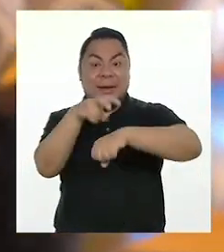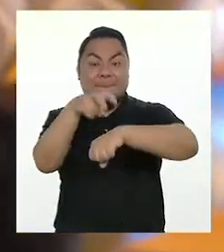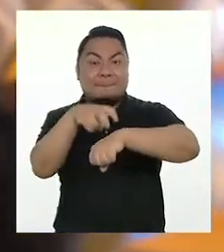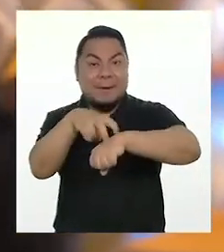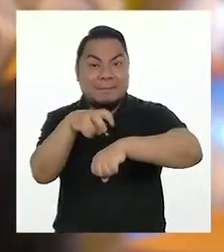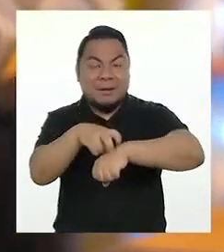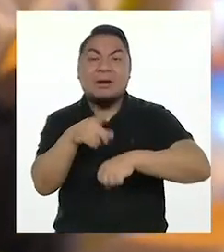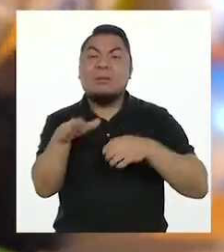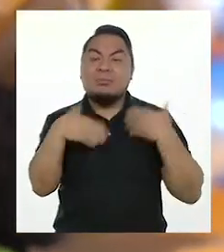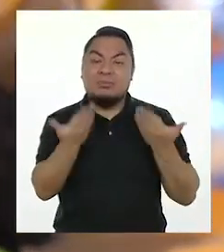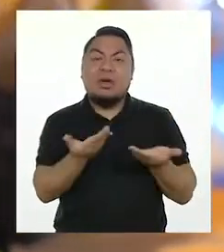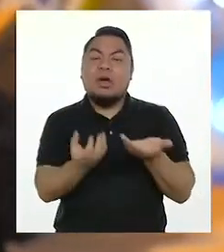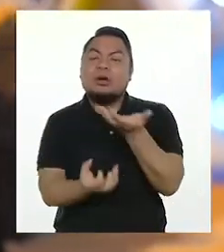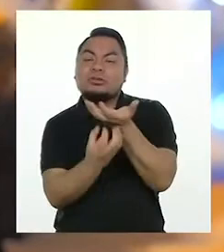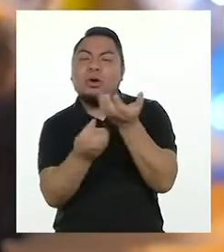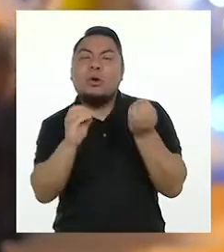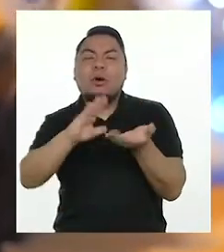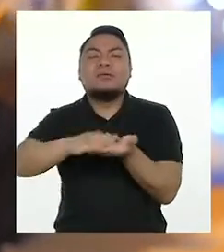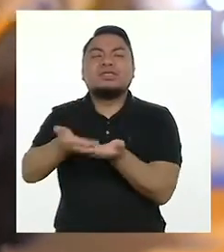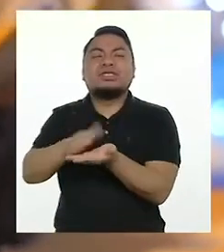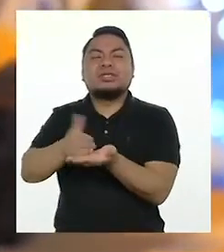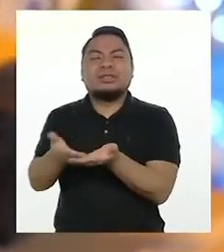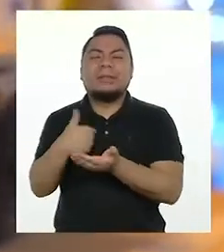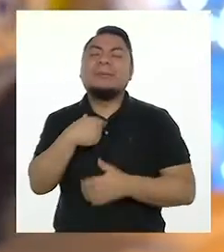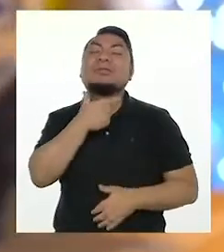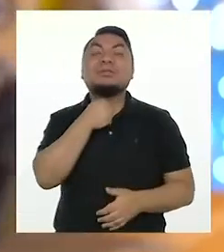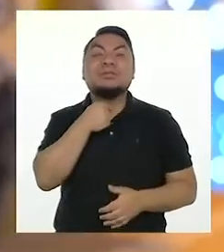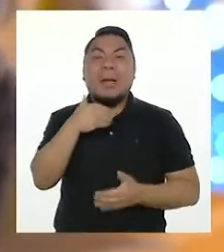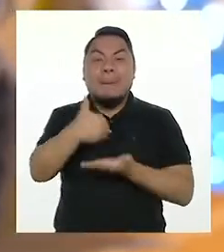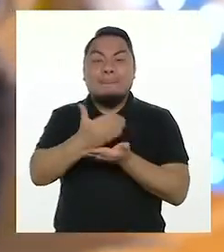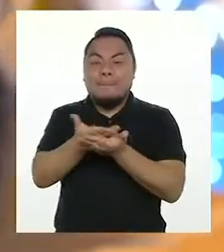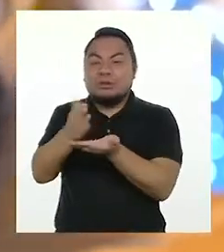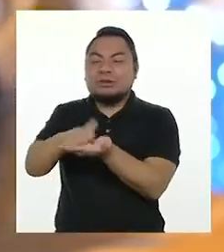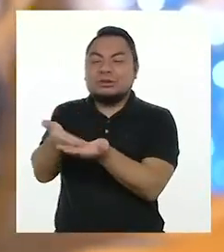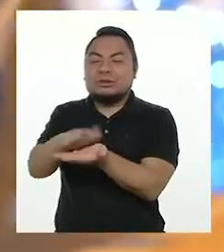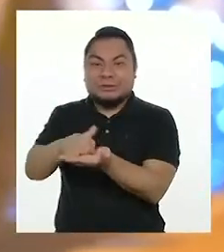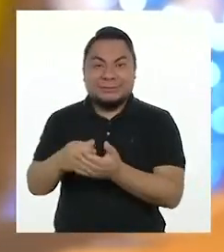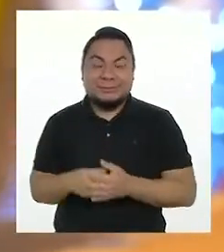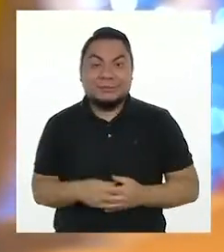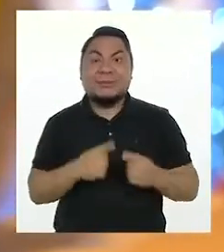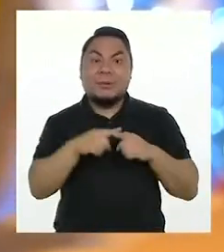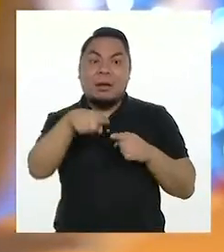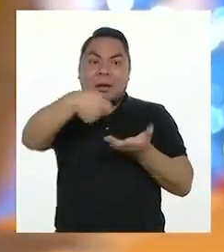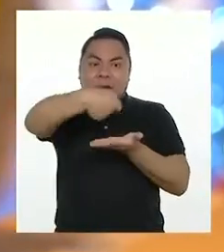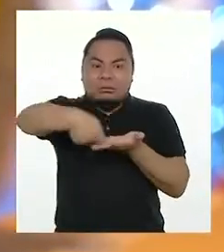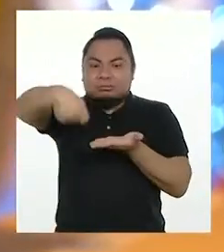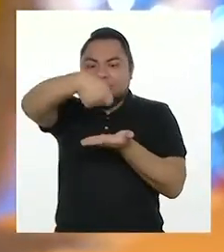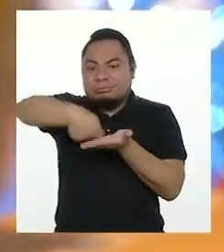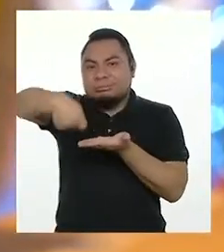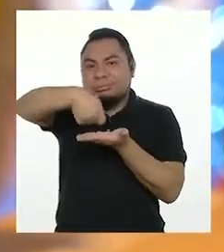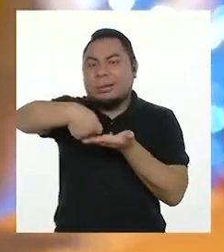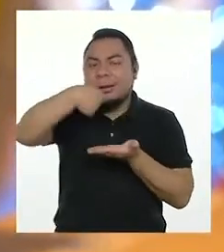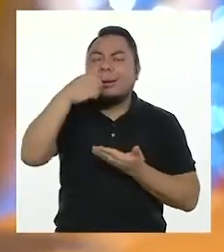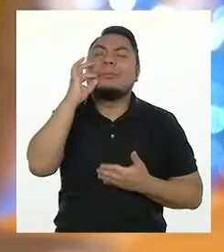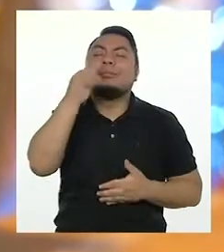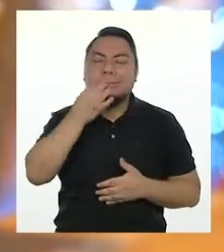comer cocidas o fritas. A mí me encantan las papas fritas. Pero hay purés que son muy ricos. Tengo que pensar en un